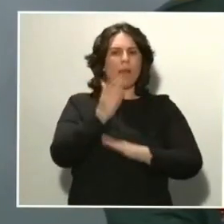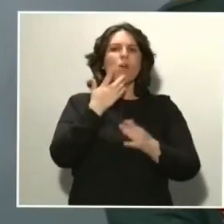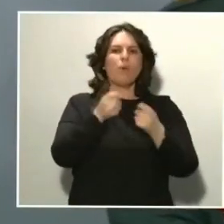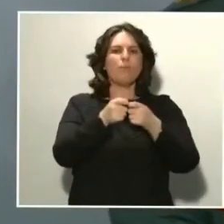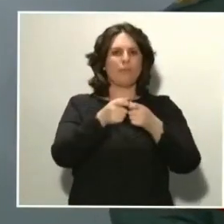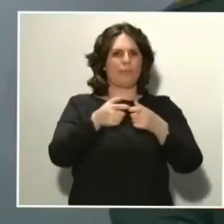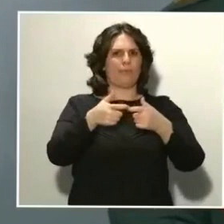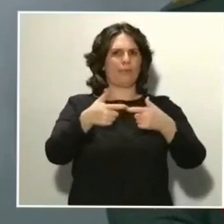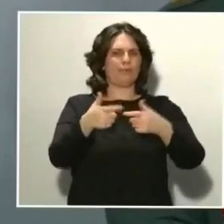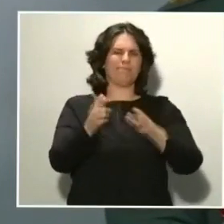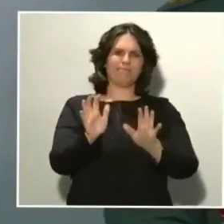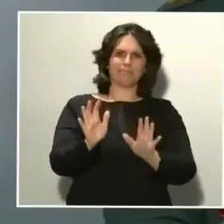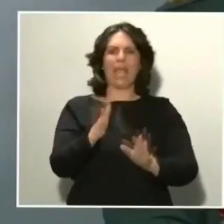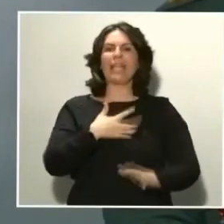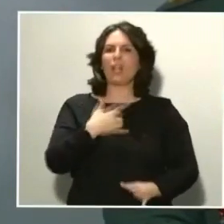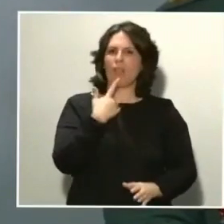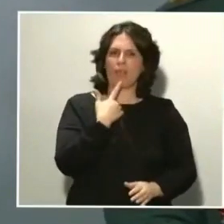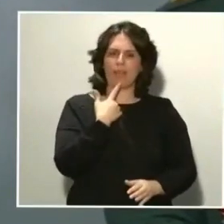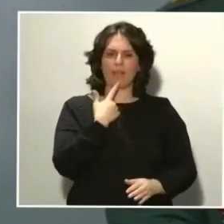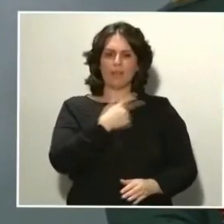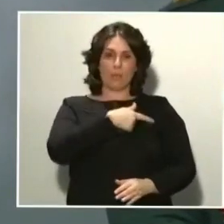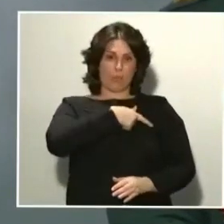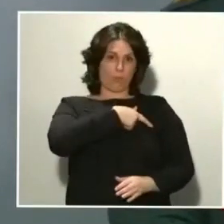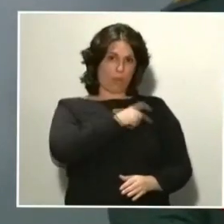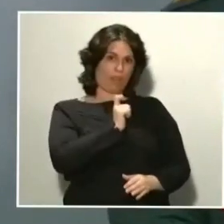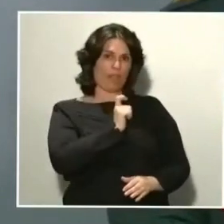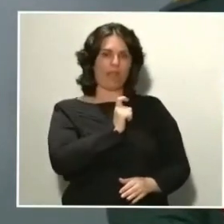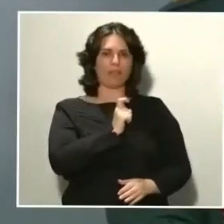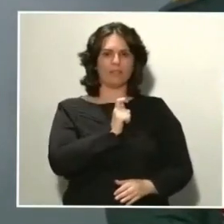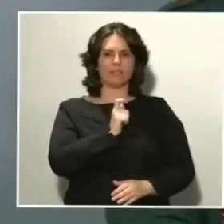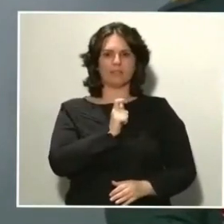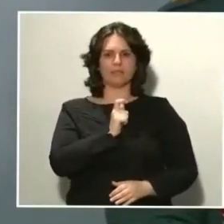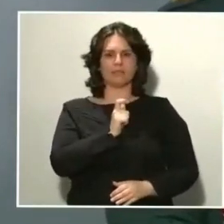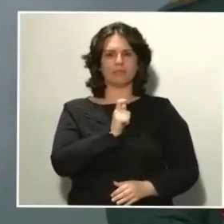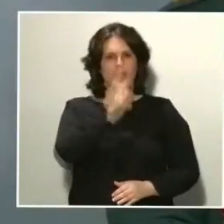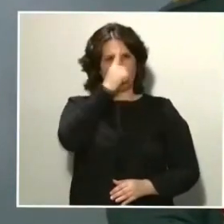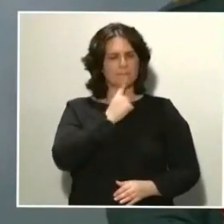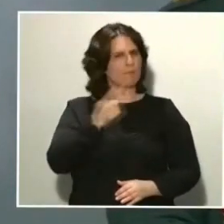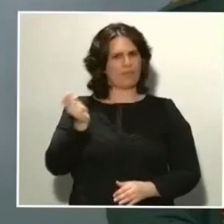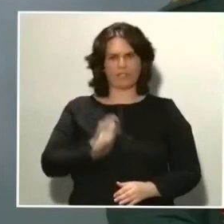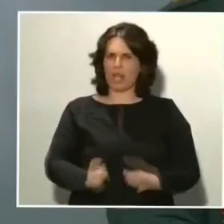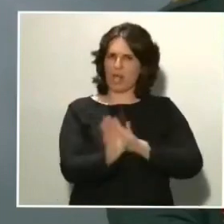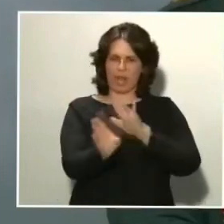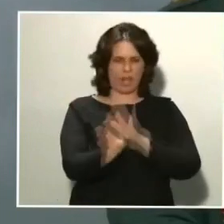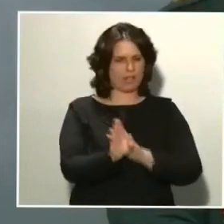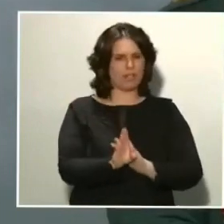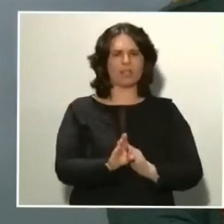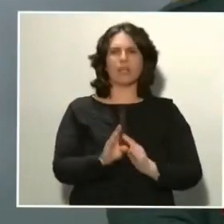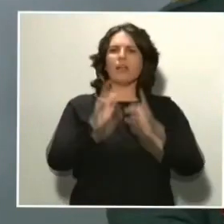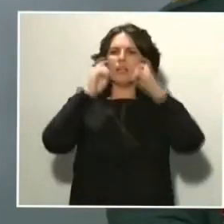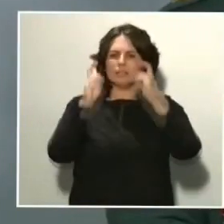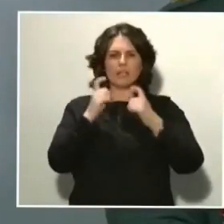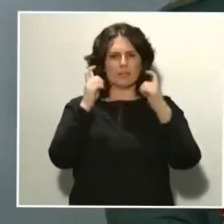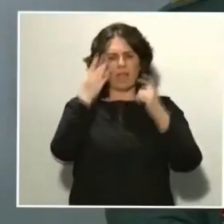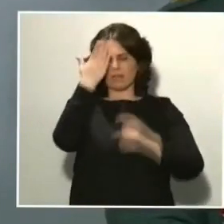que la policía va a seguir mostrándose con profesionalidad, va a seguir aplicando la proporcionalidad, el sentido